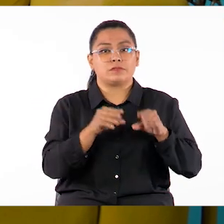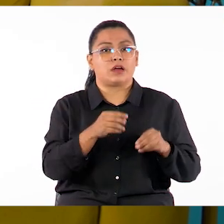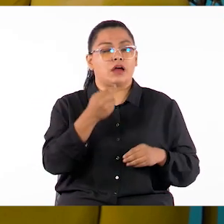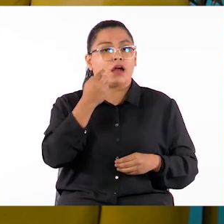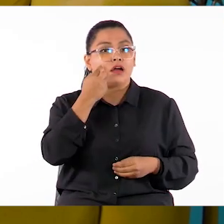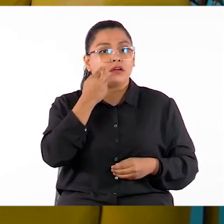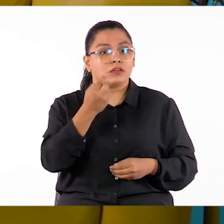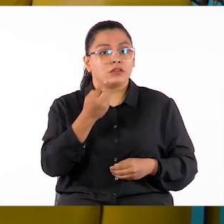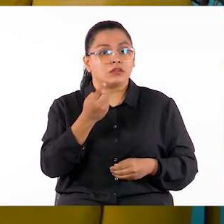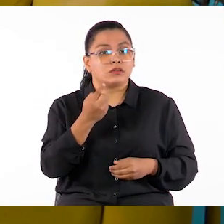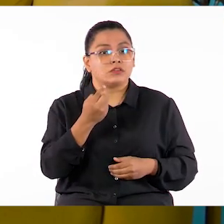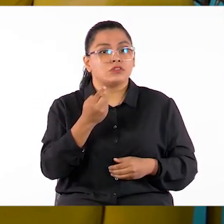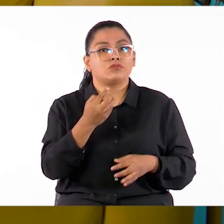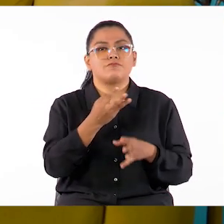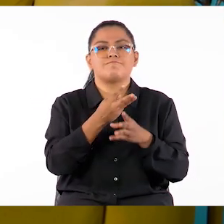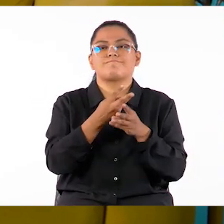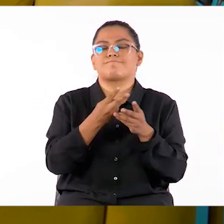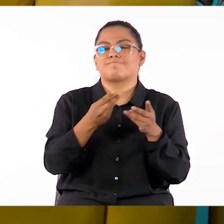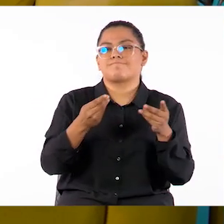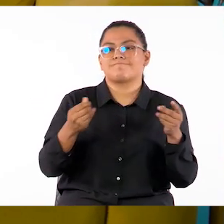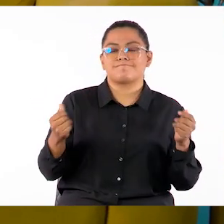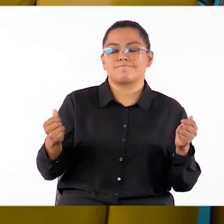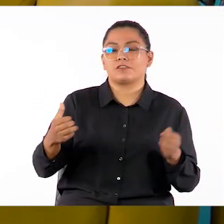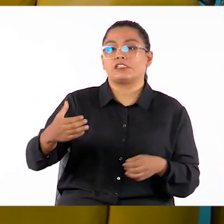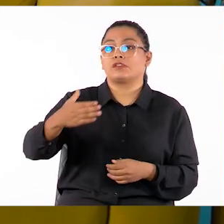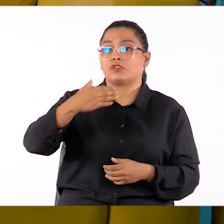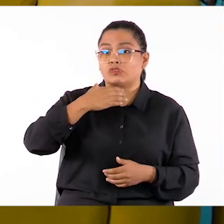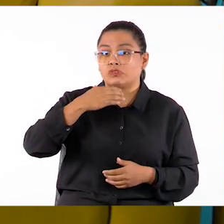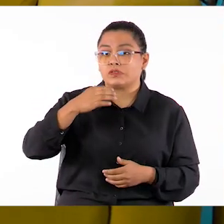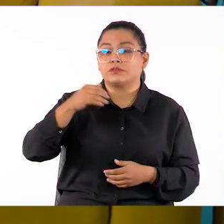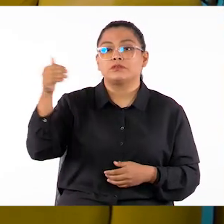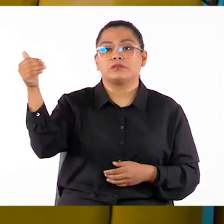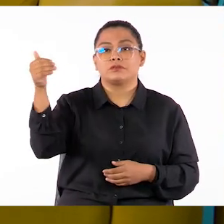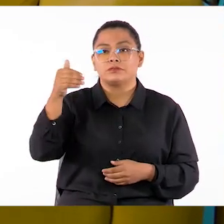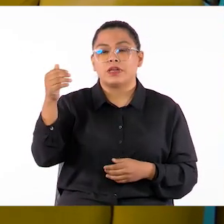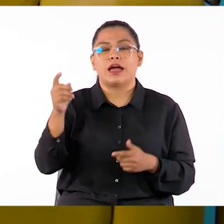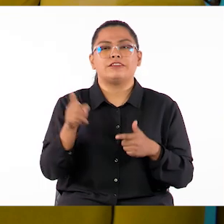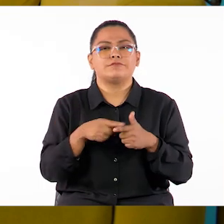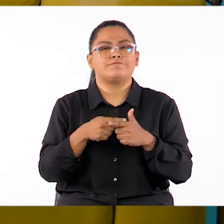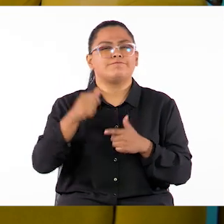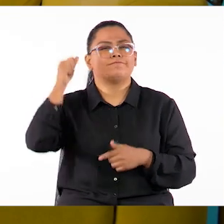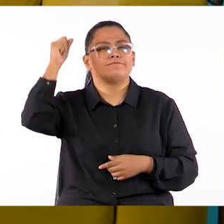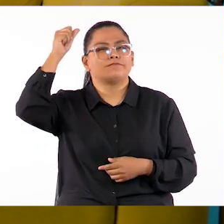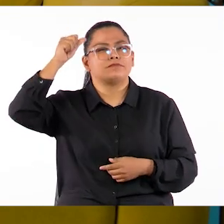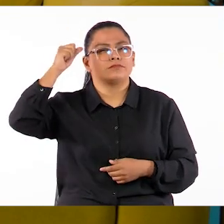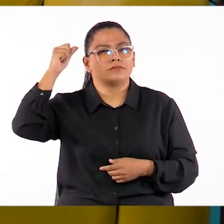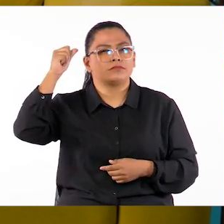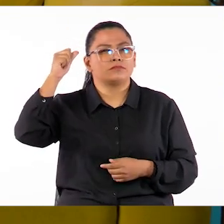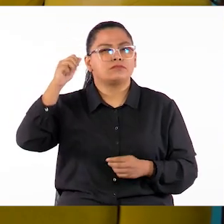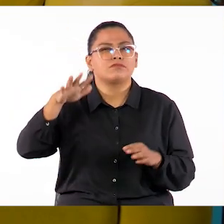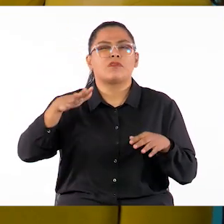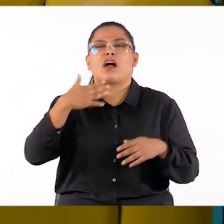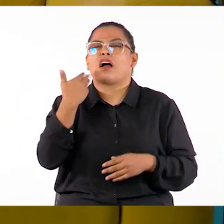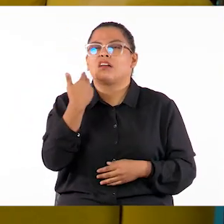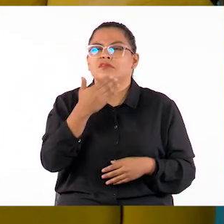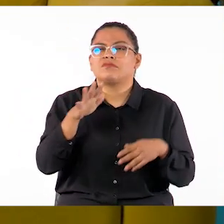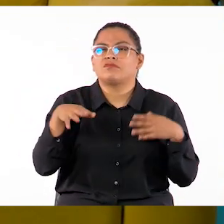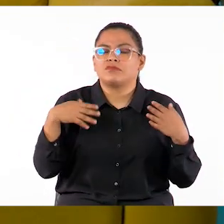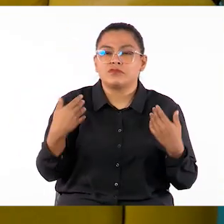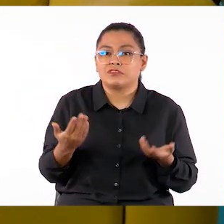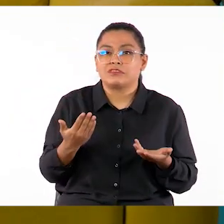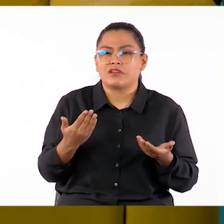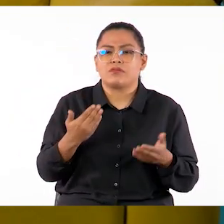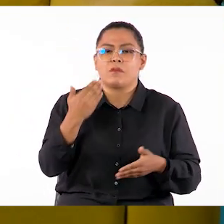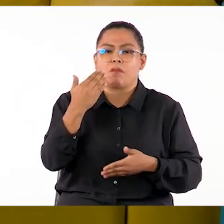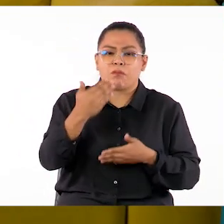solventa la parte compleja en la educación. Por eso quiero que analicemos. ¿Qué está pasando? ¿Por qué no podemos